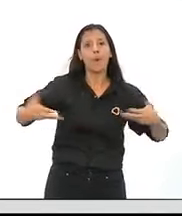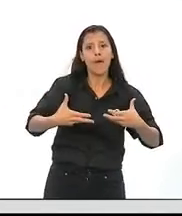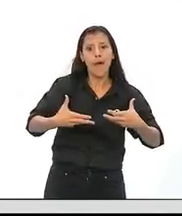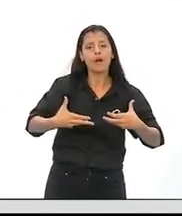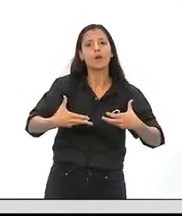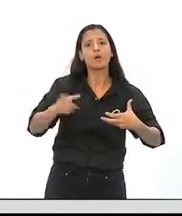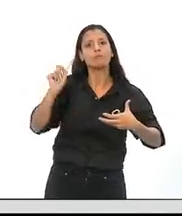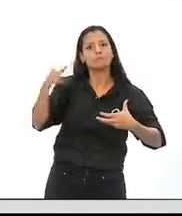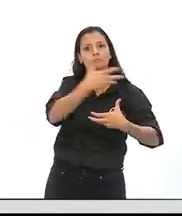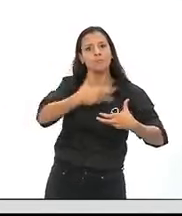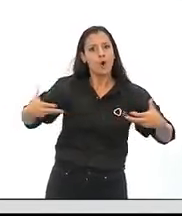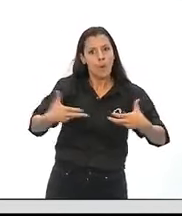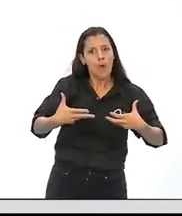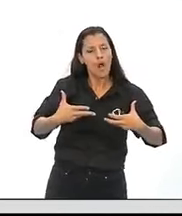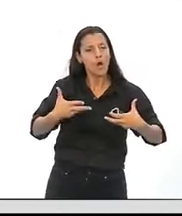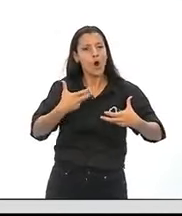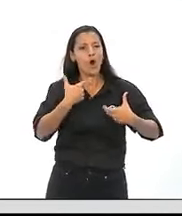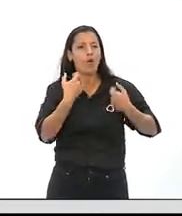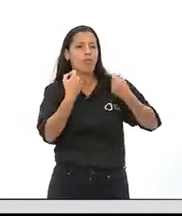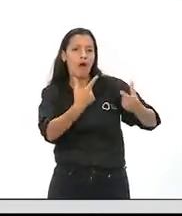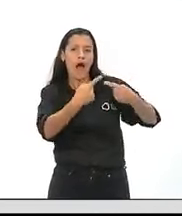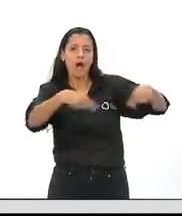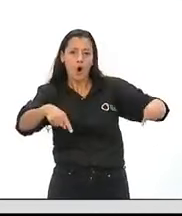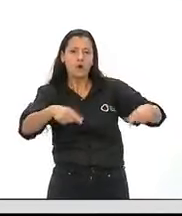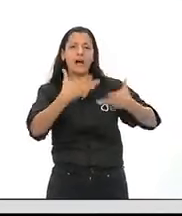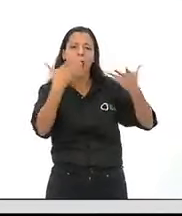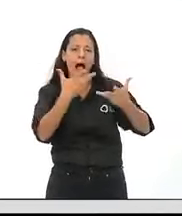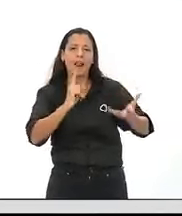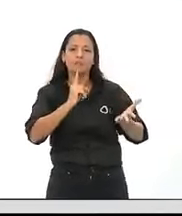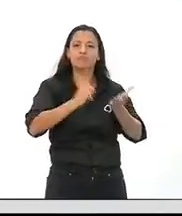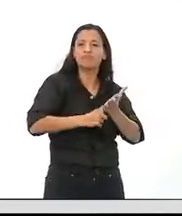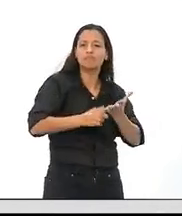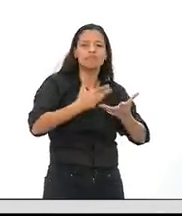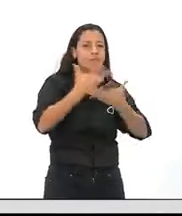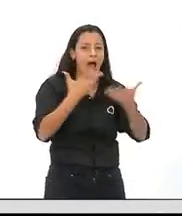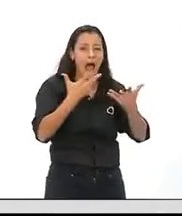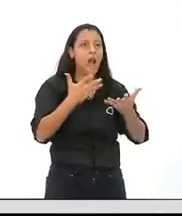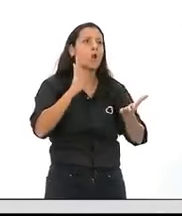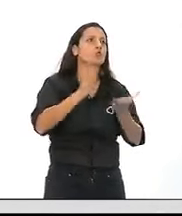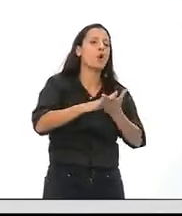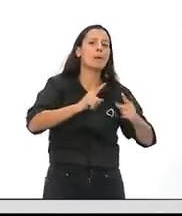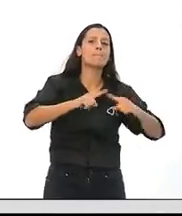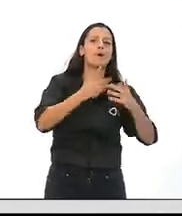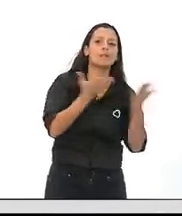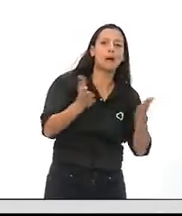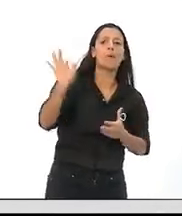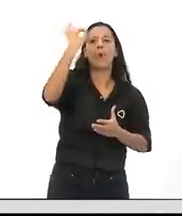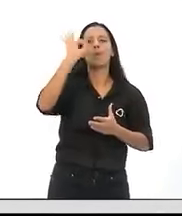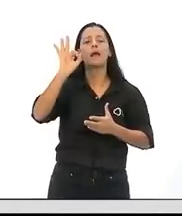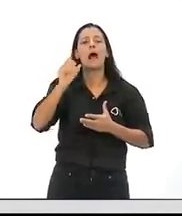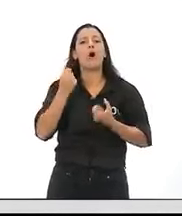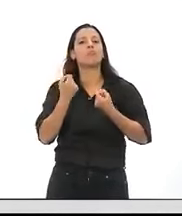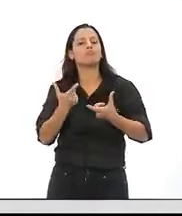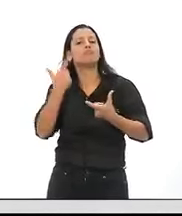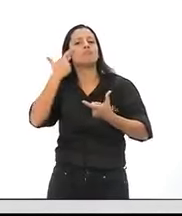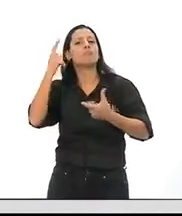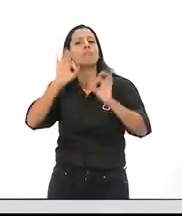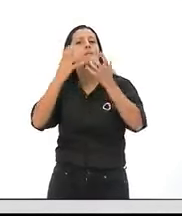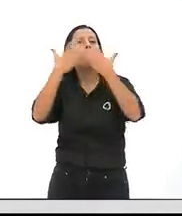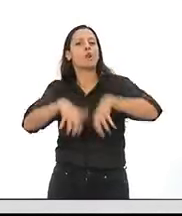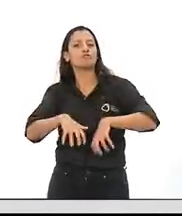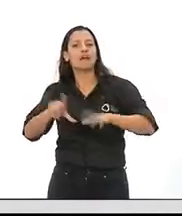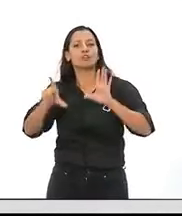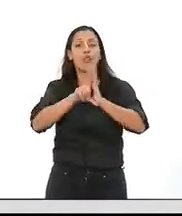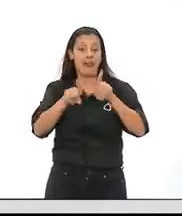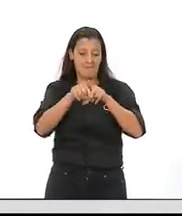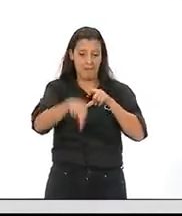el gobierno impulsa y determina alguna medida de acción, sea política pública o un proyecto de ley como es este, como